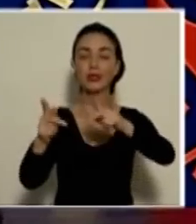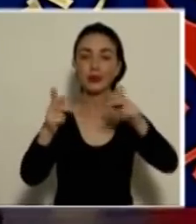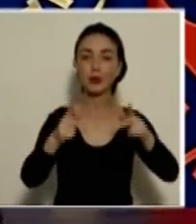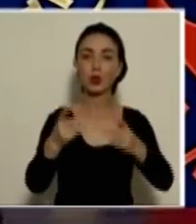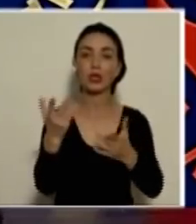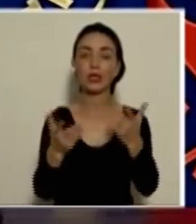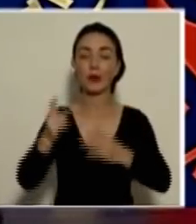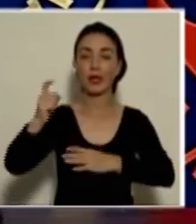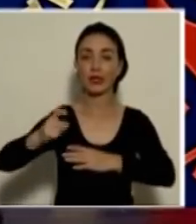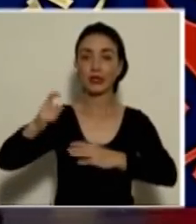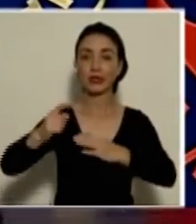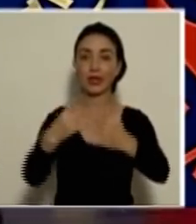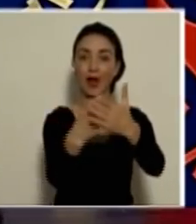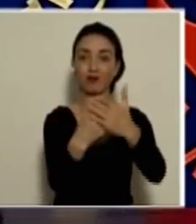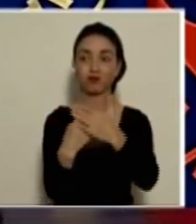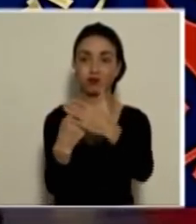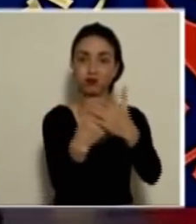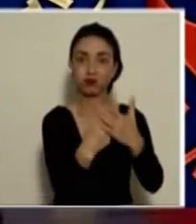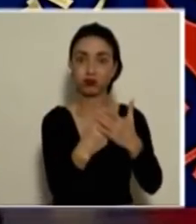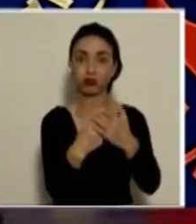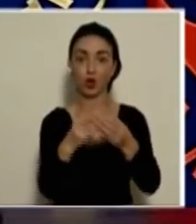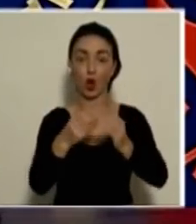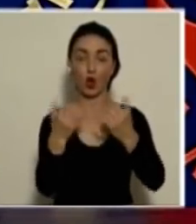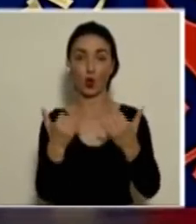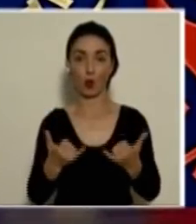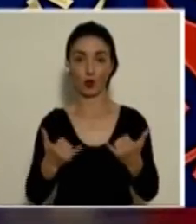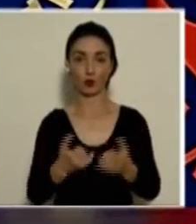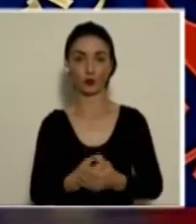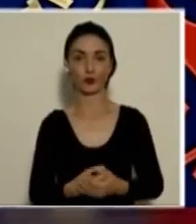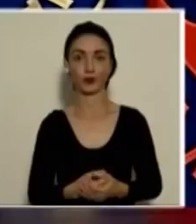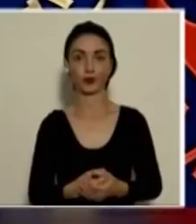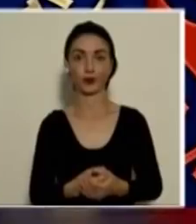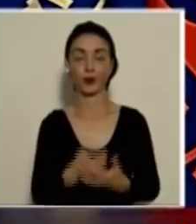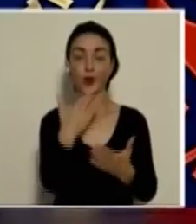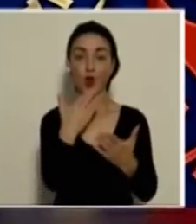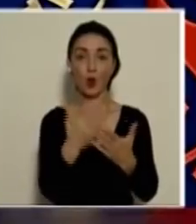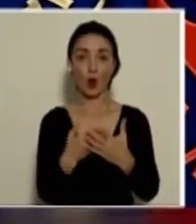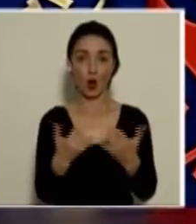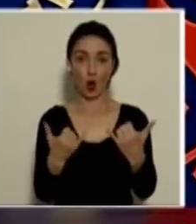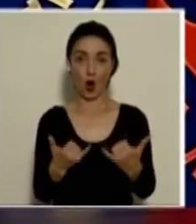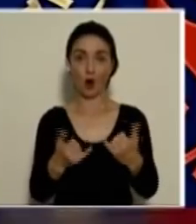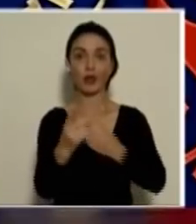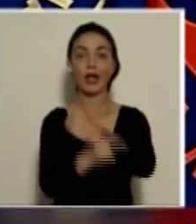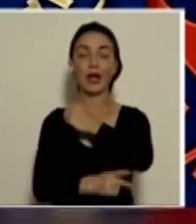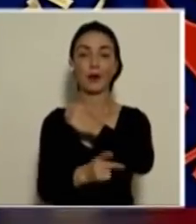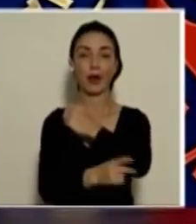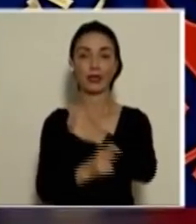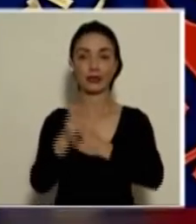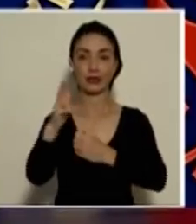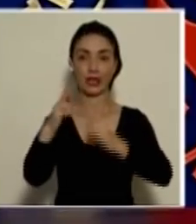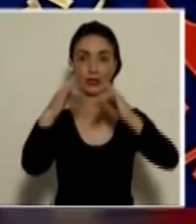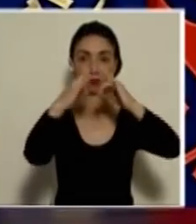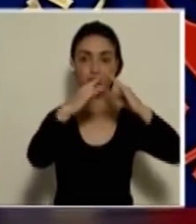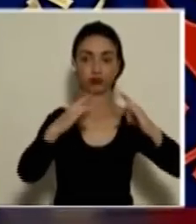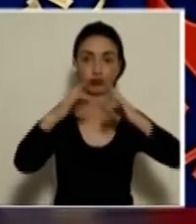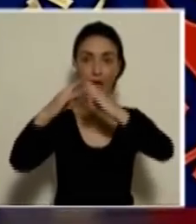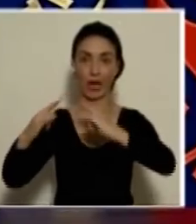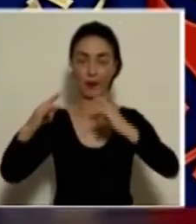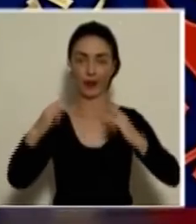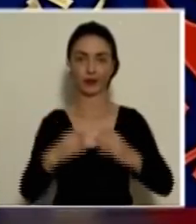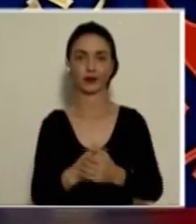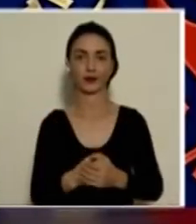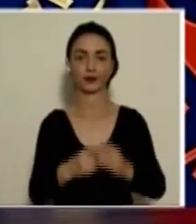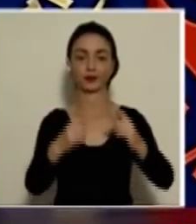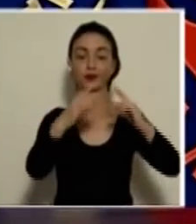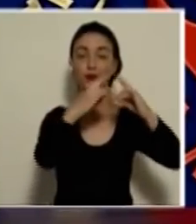se estima que necesitarían aislarse con los números actuales? Bueno, en este momento el país cuenta con tres albergues, uno